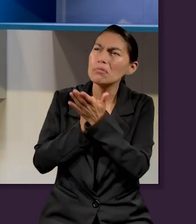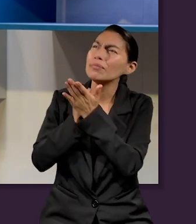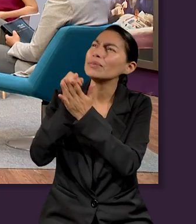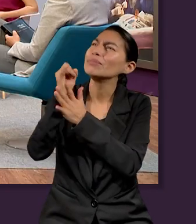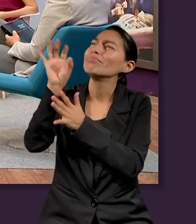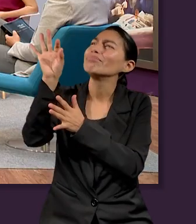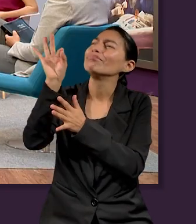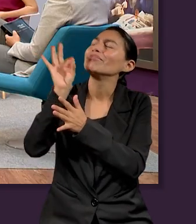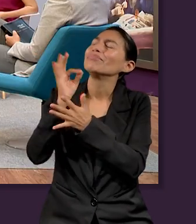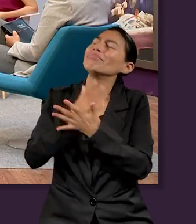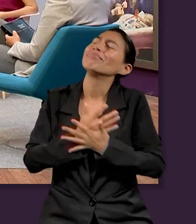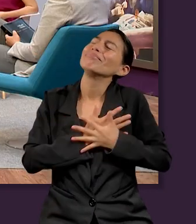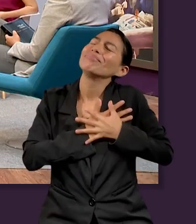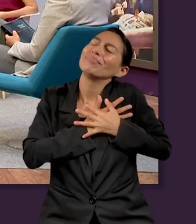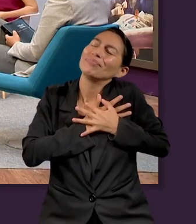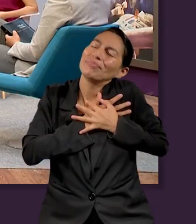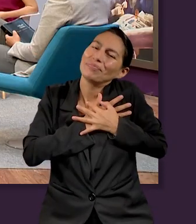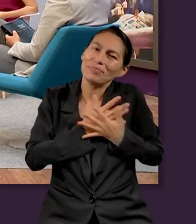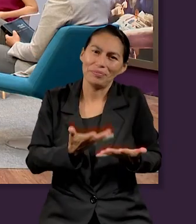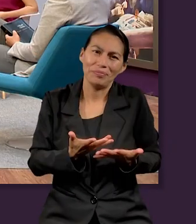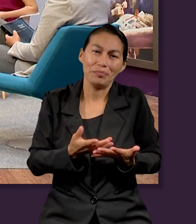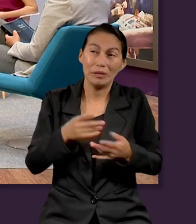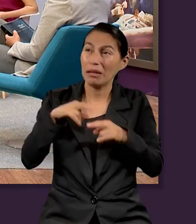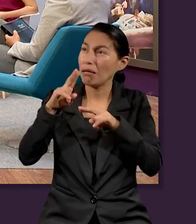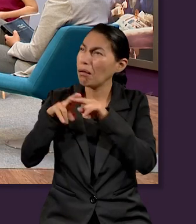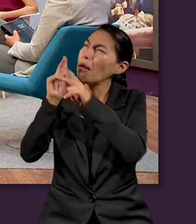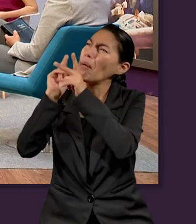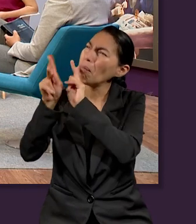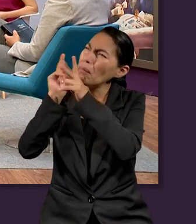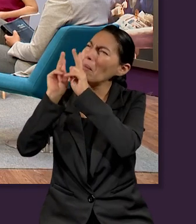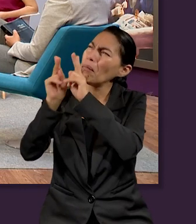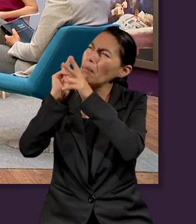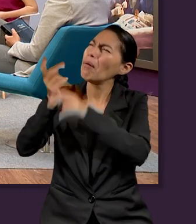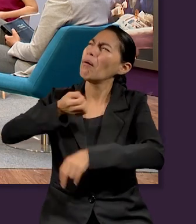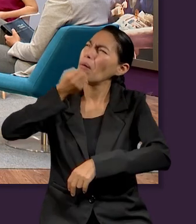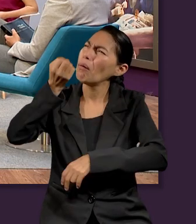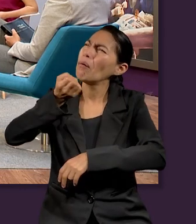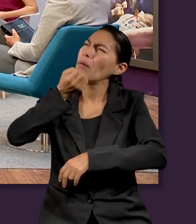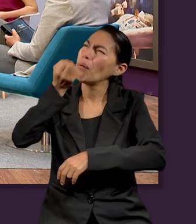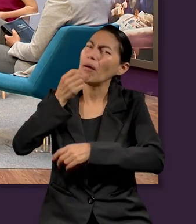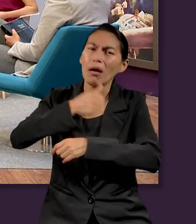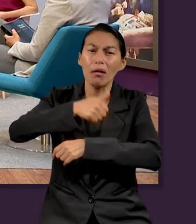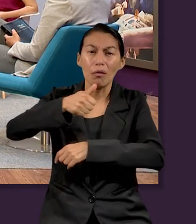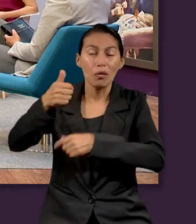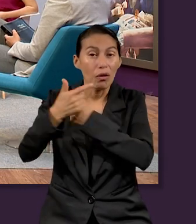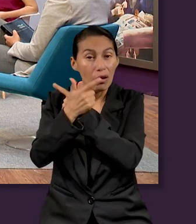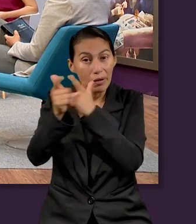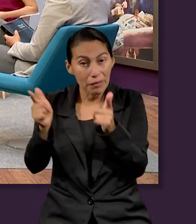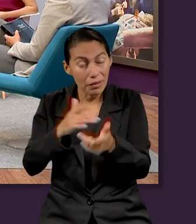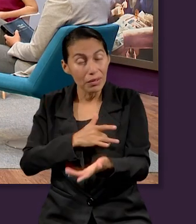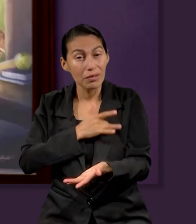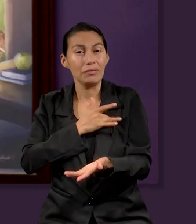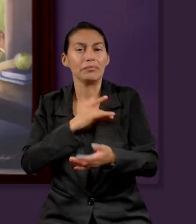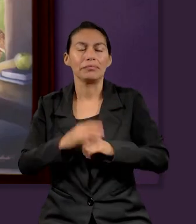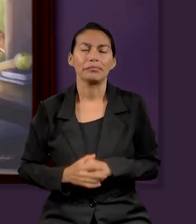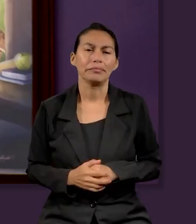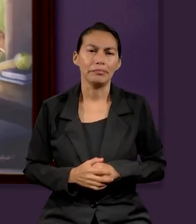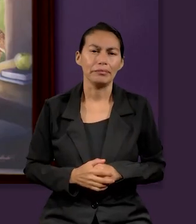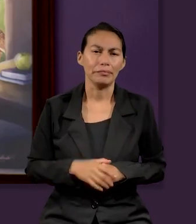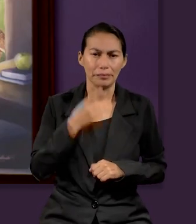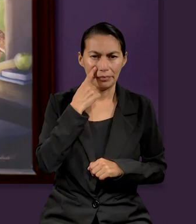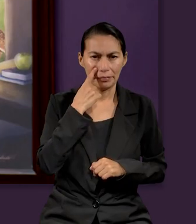quiere relacionarse con seres humanos libres, con sus hijos libres, que quieran sentarse a platicar con él por decisión propia.